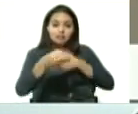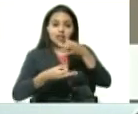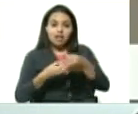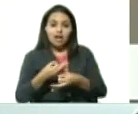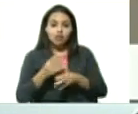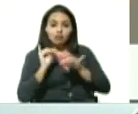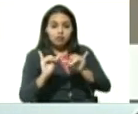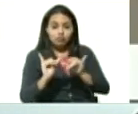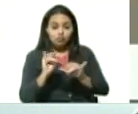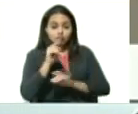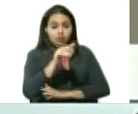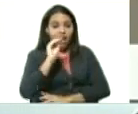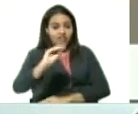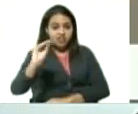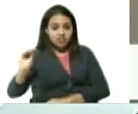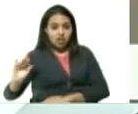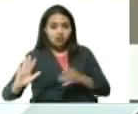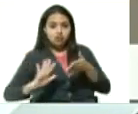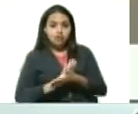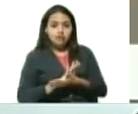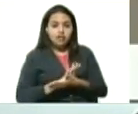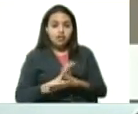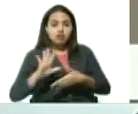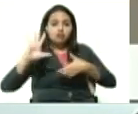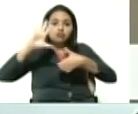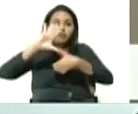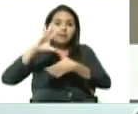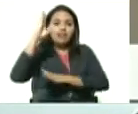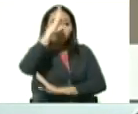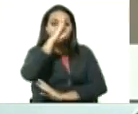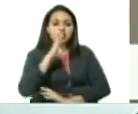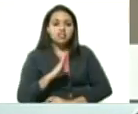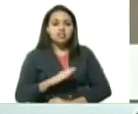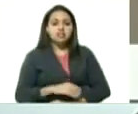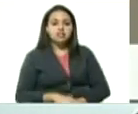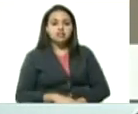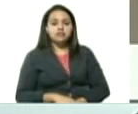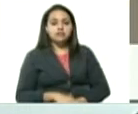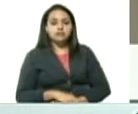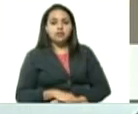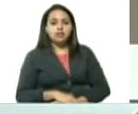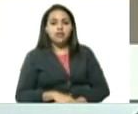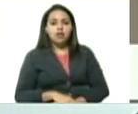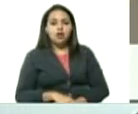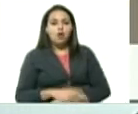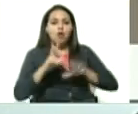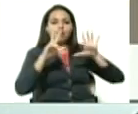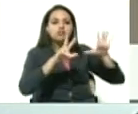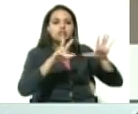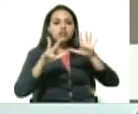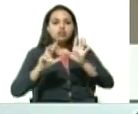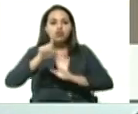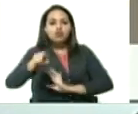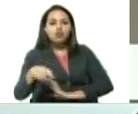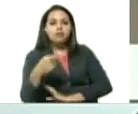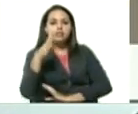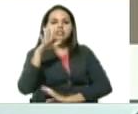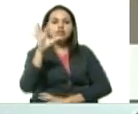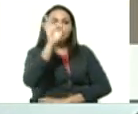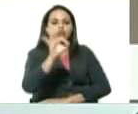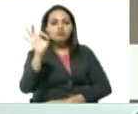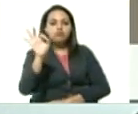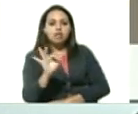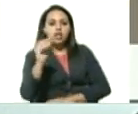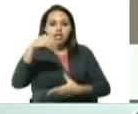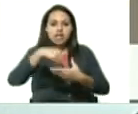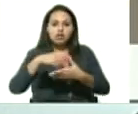usted estaba alertando sobre suramérica brasil el 88.5% de los casos en